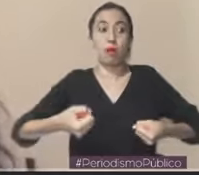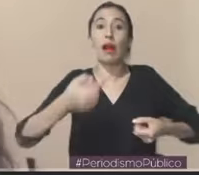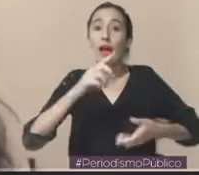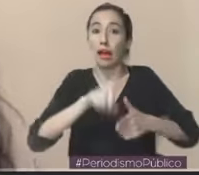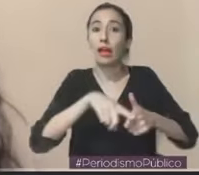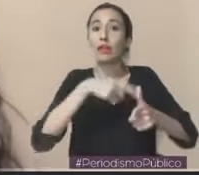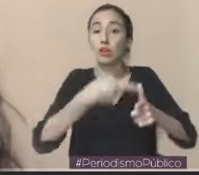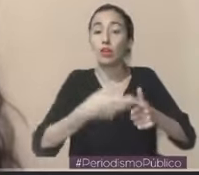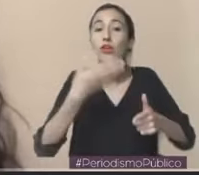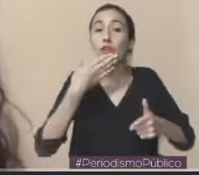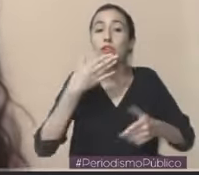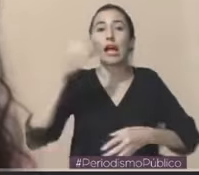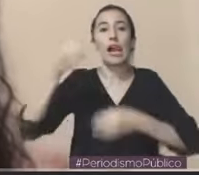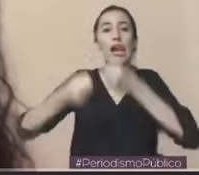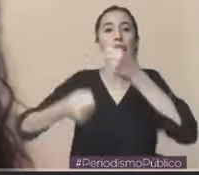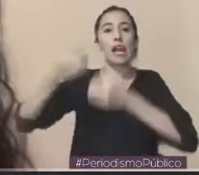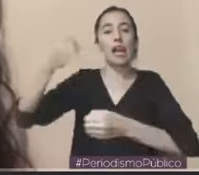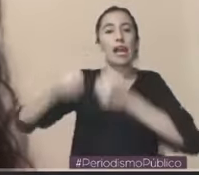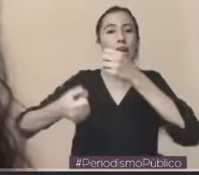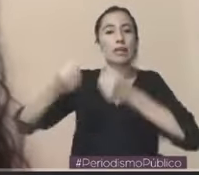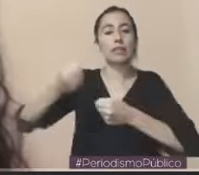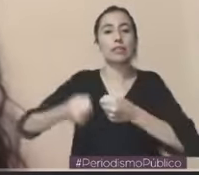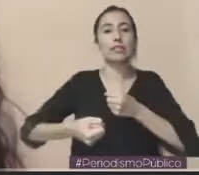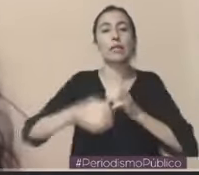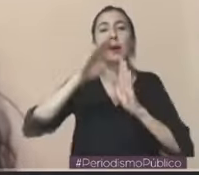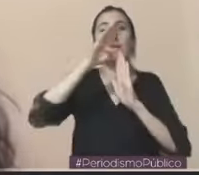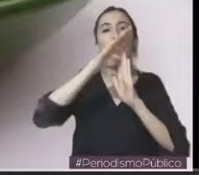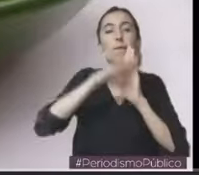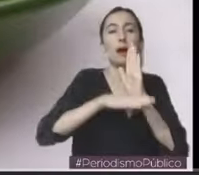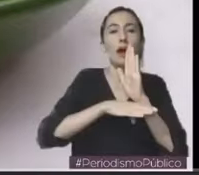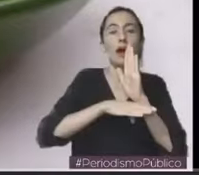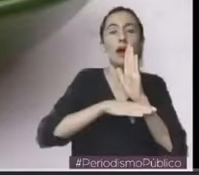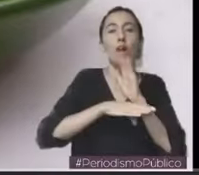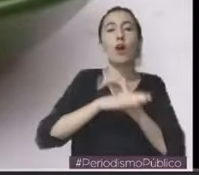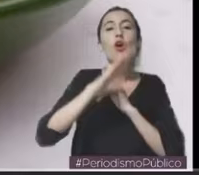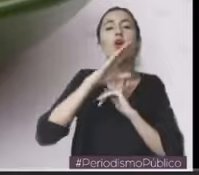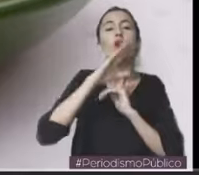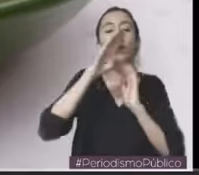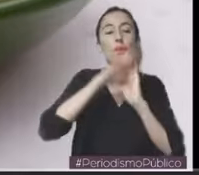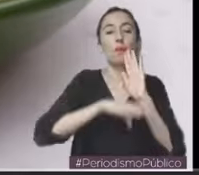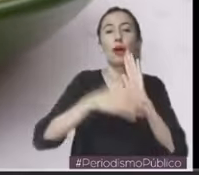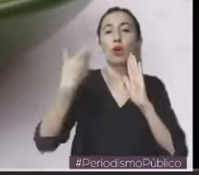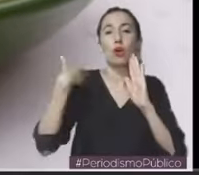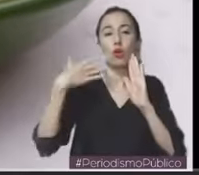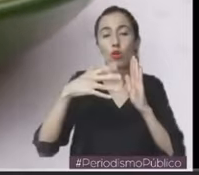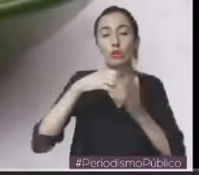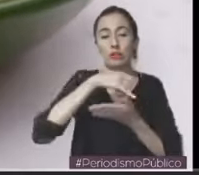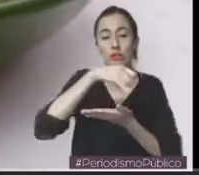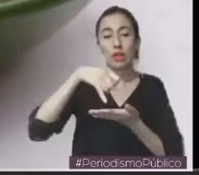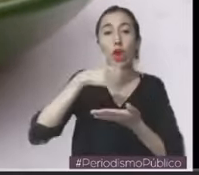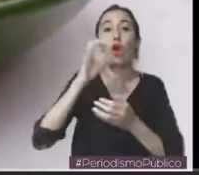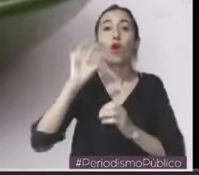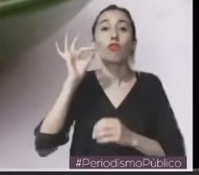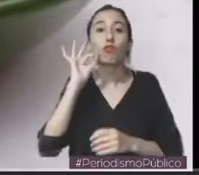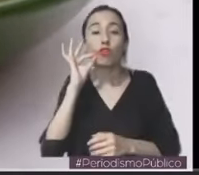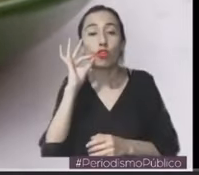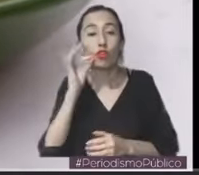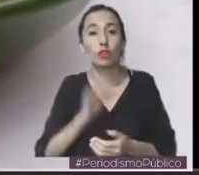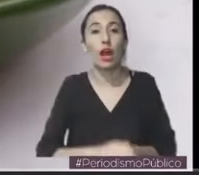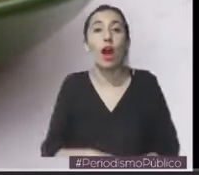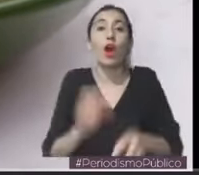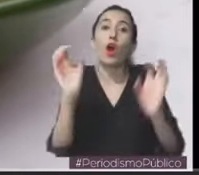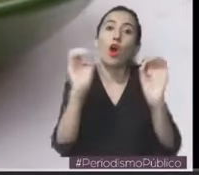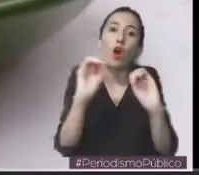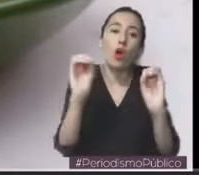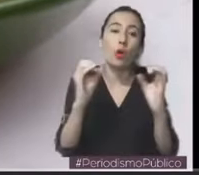acompañado de una fruta, puede ser acompañado de un cereal, pero si mi niño perdió peso durante la pandemia yo le puedo ofrecer una leche